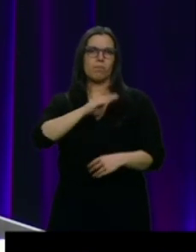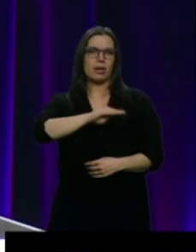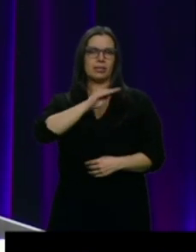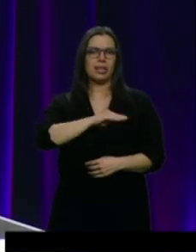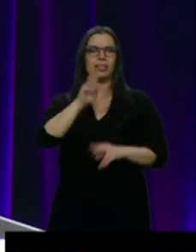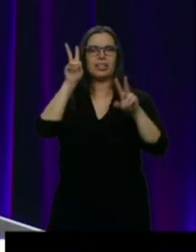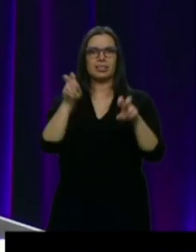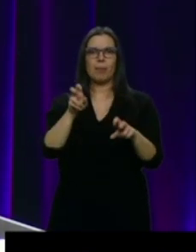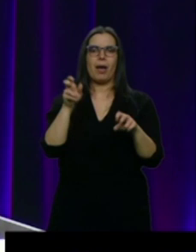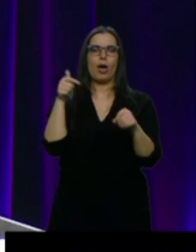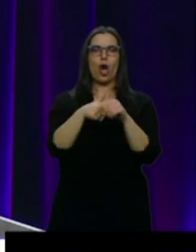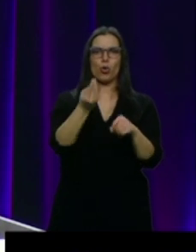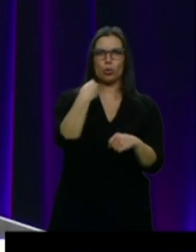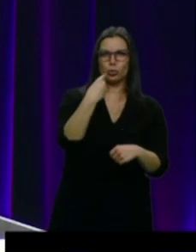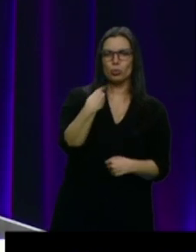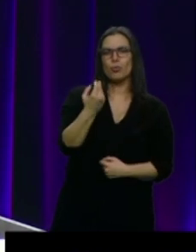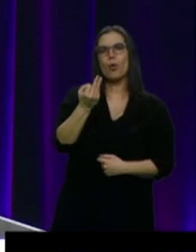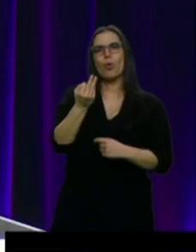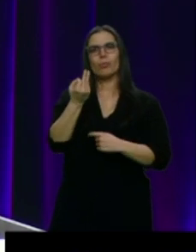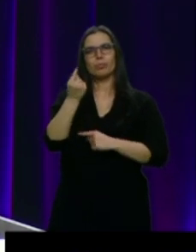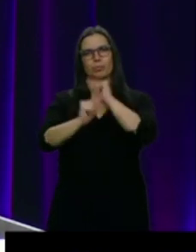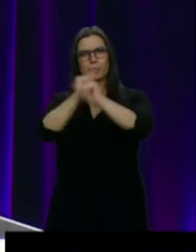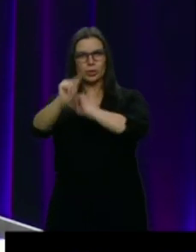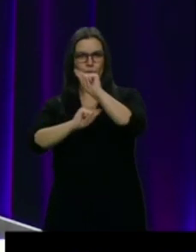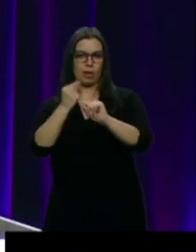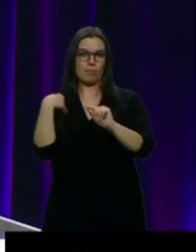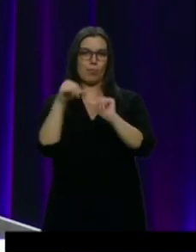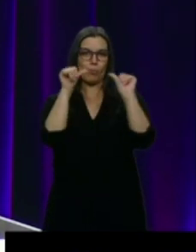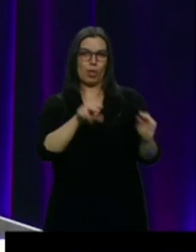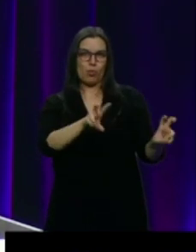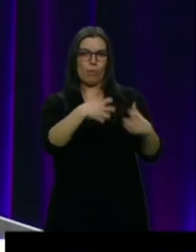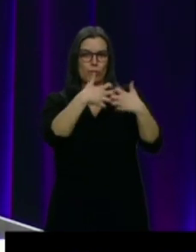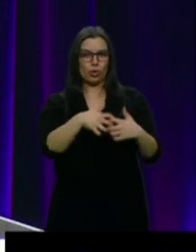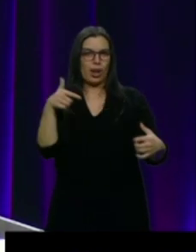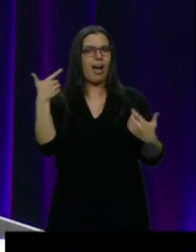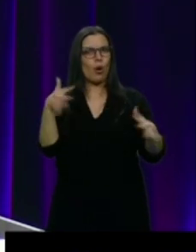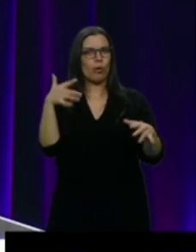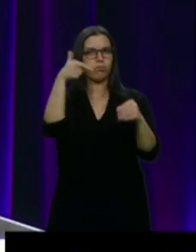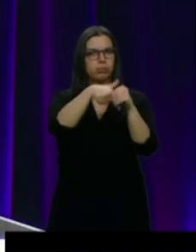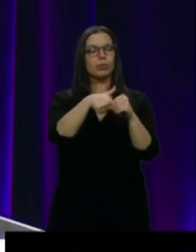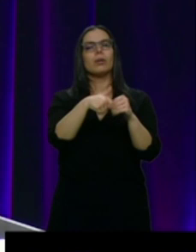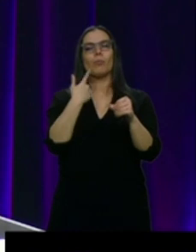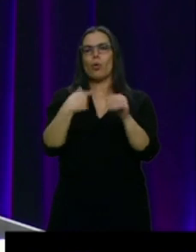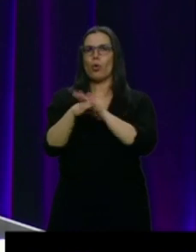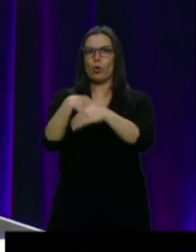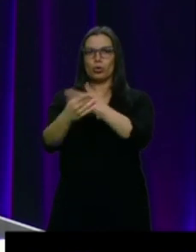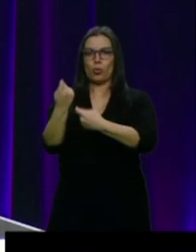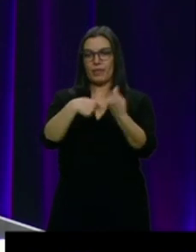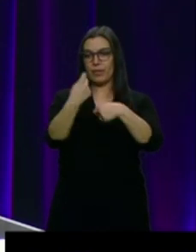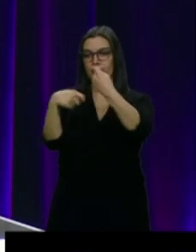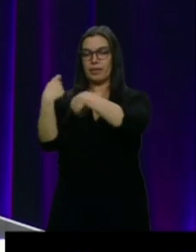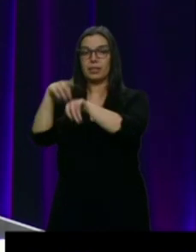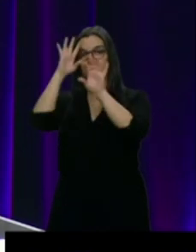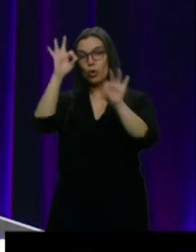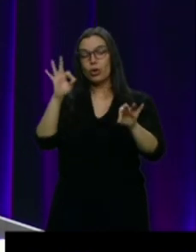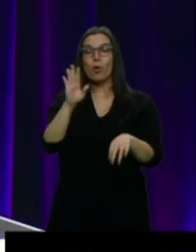emisiones de nuevas versiones de estos motores, que sin duda seguirán todavía en el mercado y que la clave, y lo decía Gerardo,